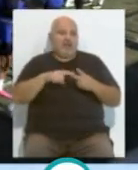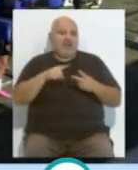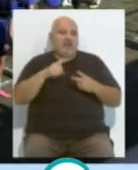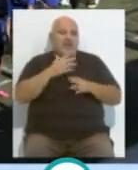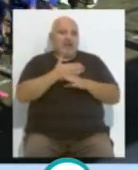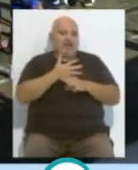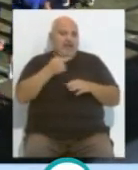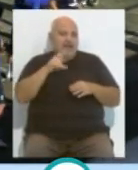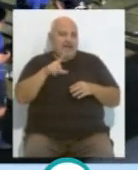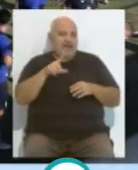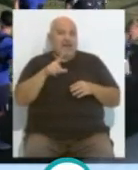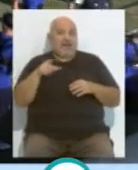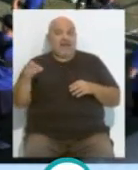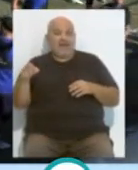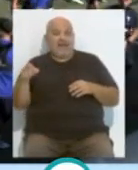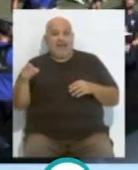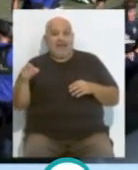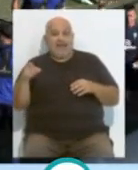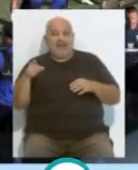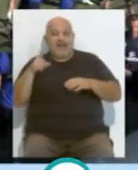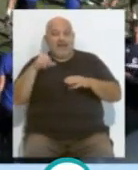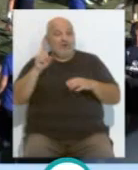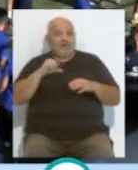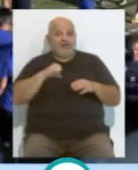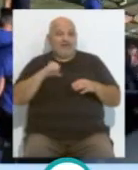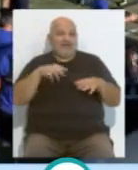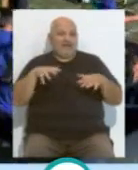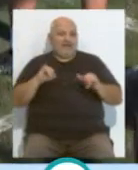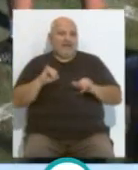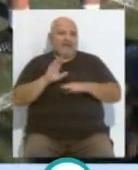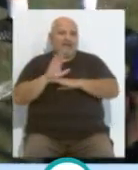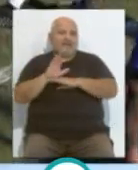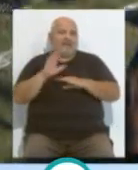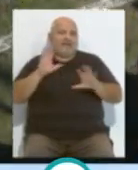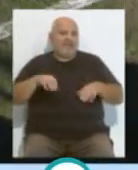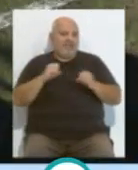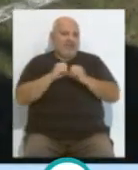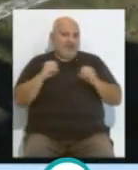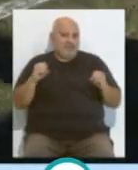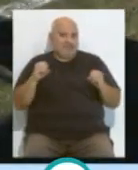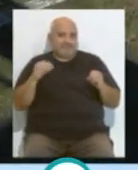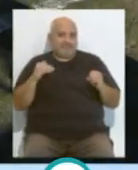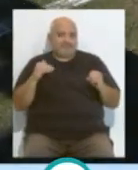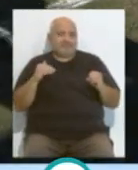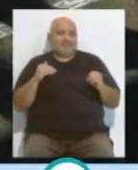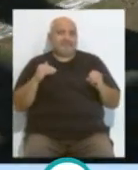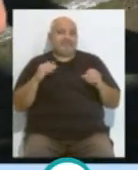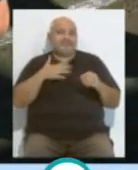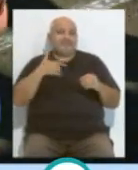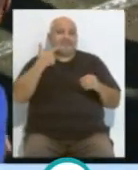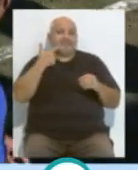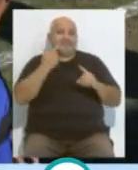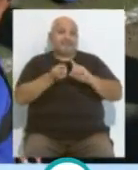Hill, pero no tenemos ningún representativo del Cádiz Club de Fútbol. Por